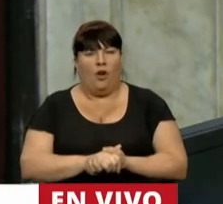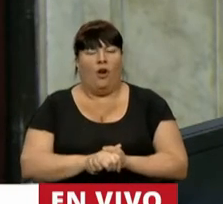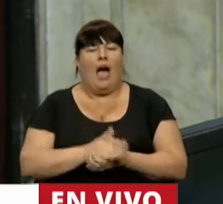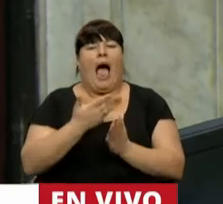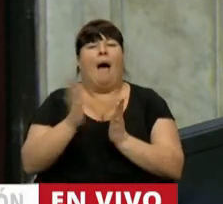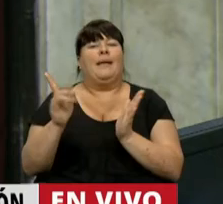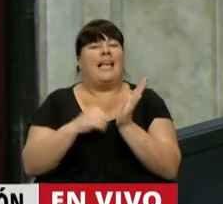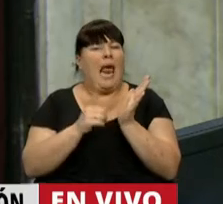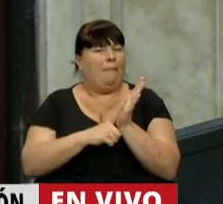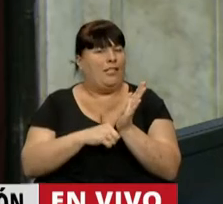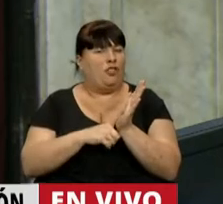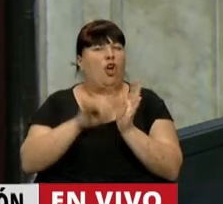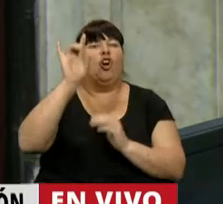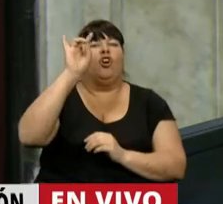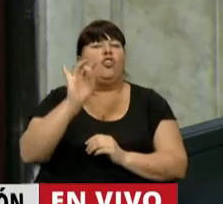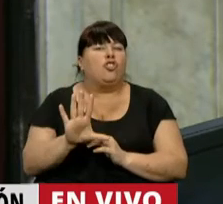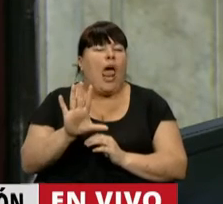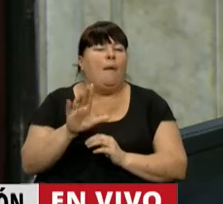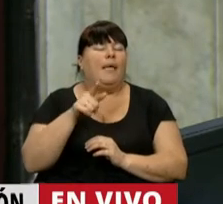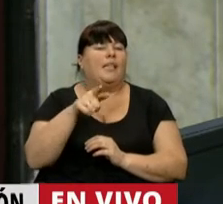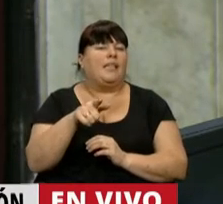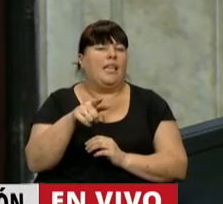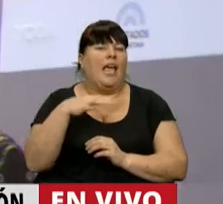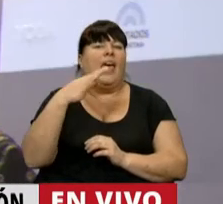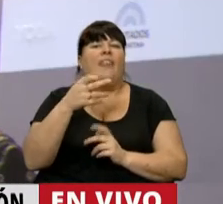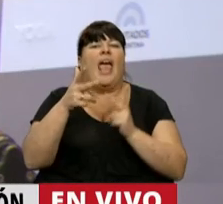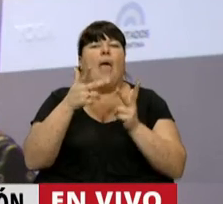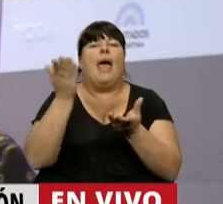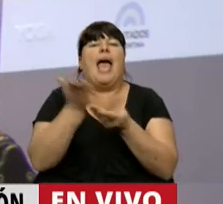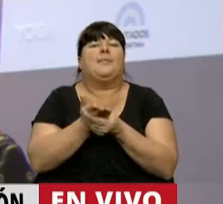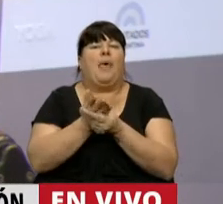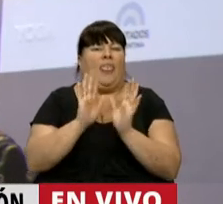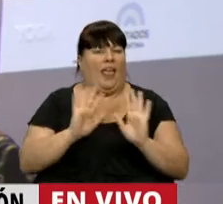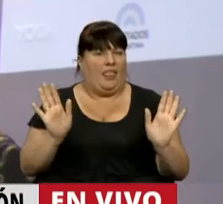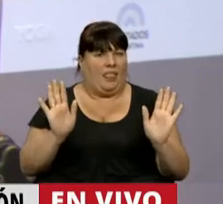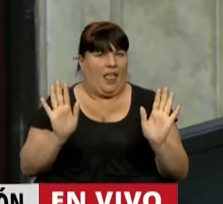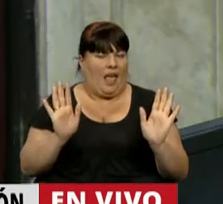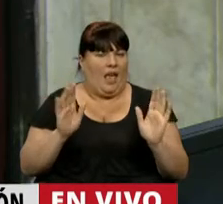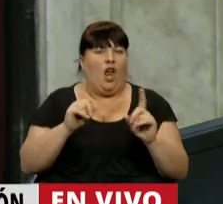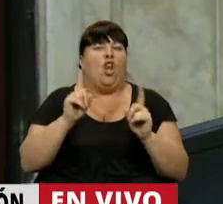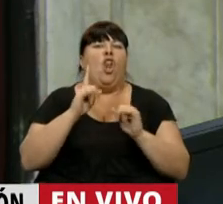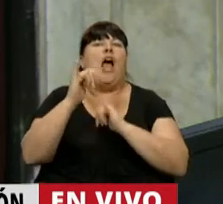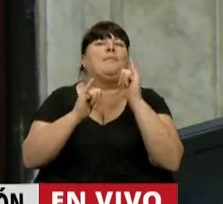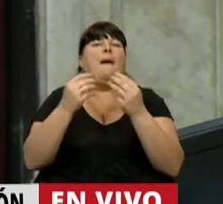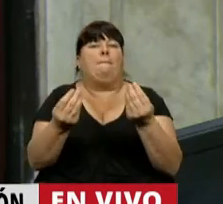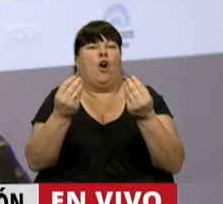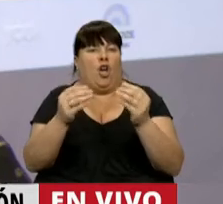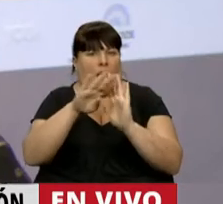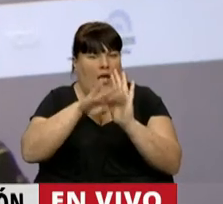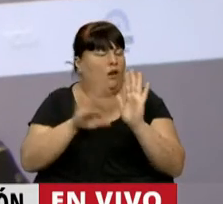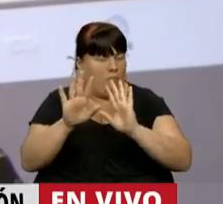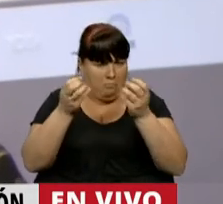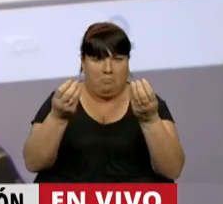los apartamentos de reglamento sólo corresponde remitir al expediente, digamos, no fundamental. Bueno,